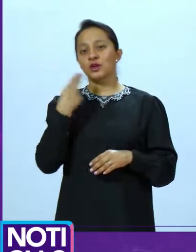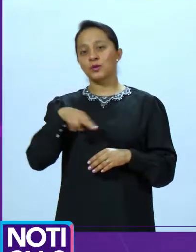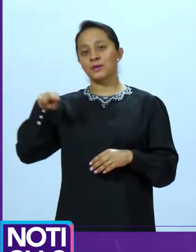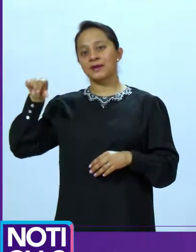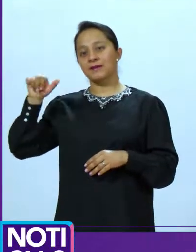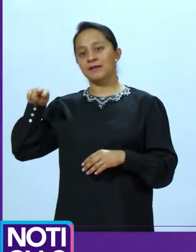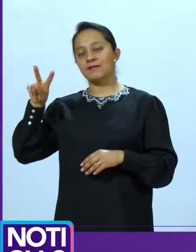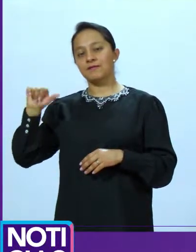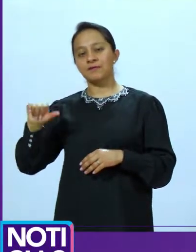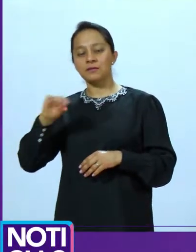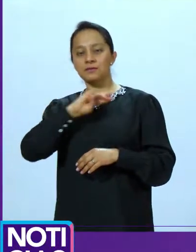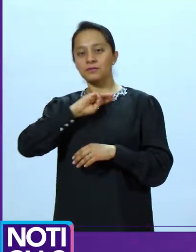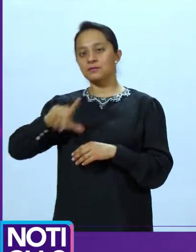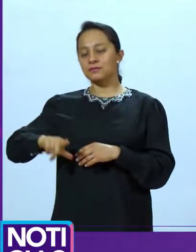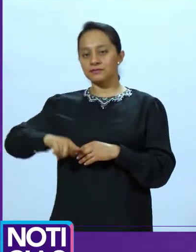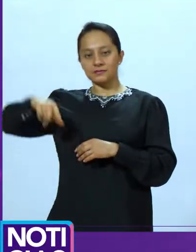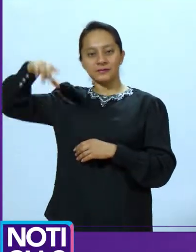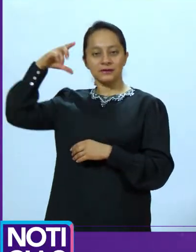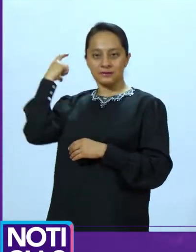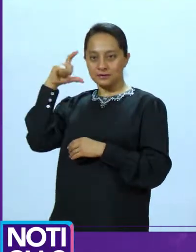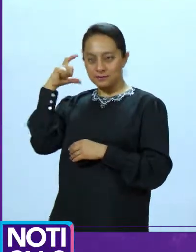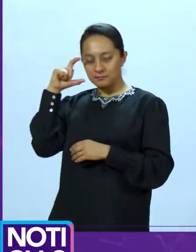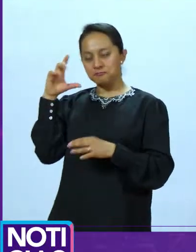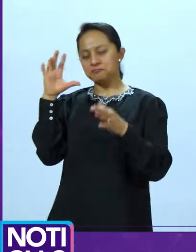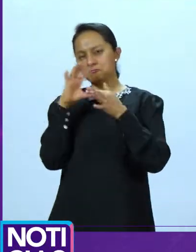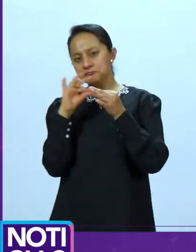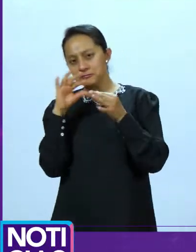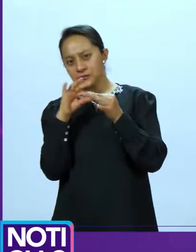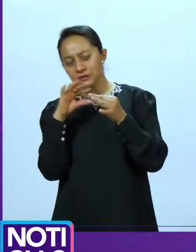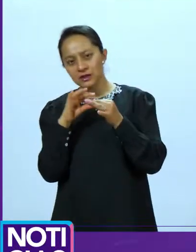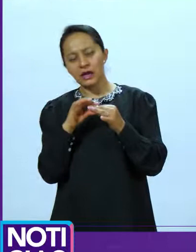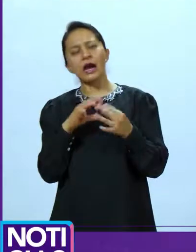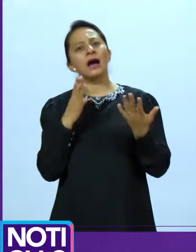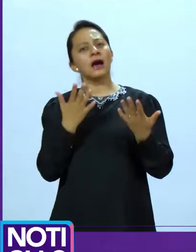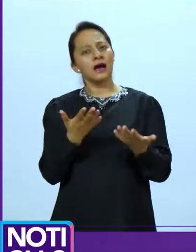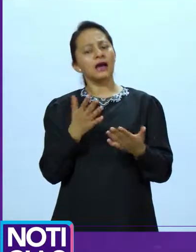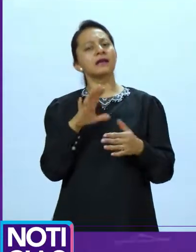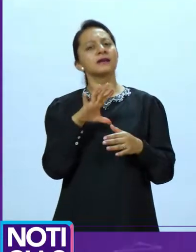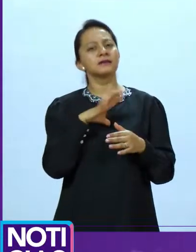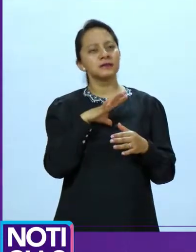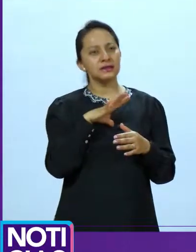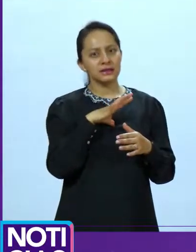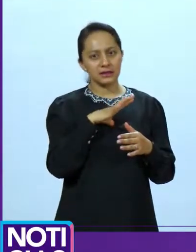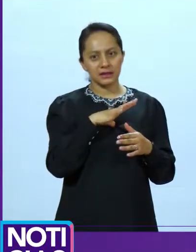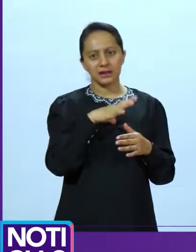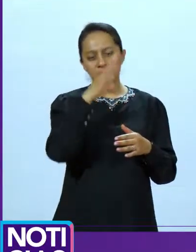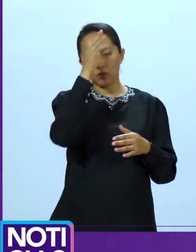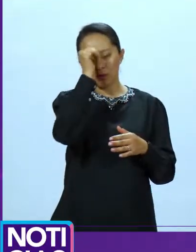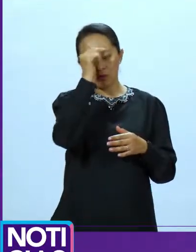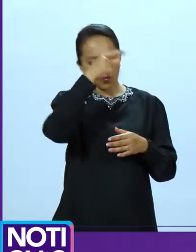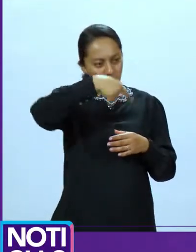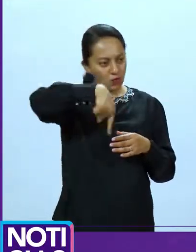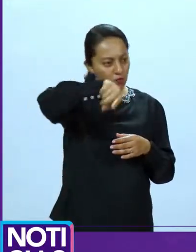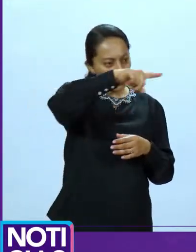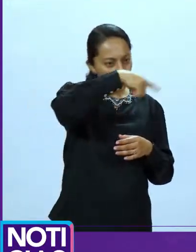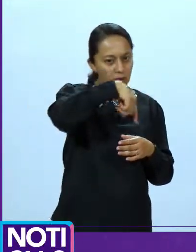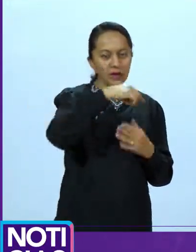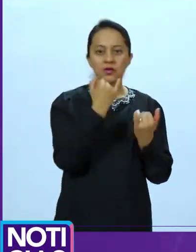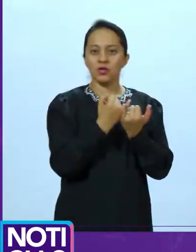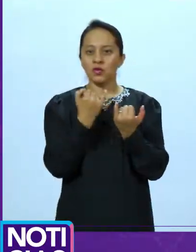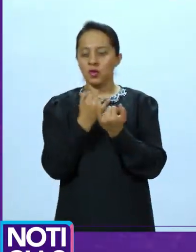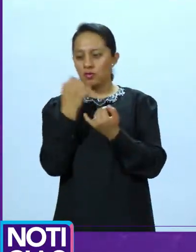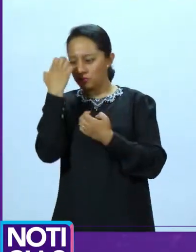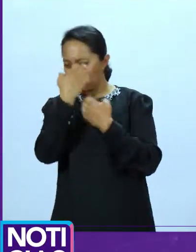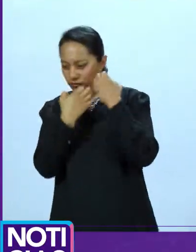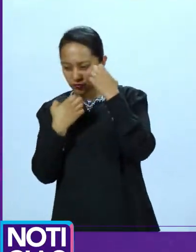Luis Nava, quien es presidente municipal de Querétaro, expresó que siempre y cuando se cuente con el consenso y la evaluación de la ciudadanía para